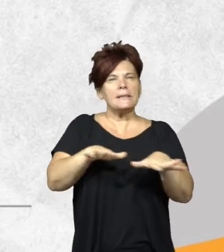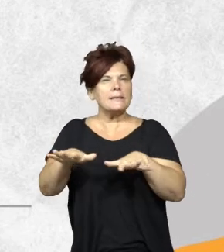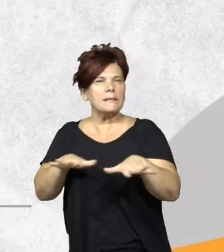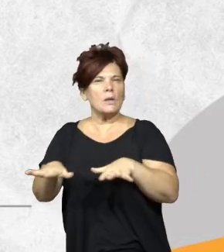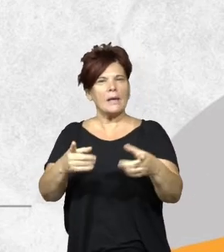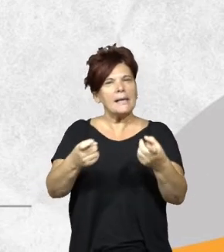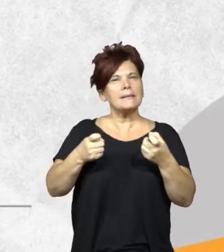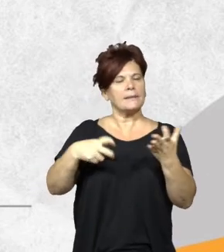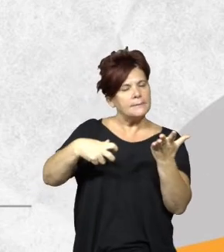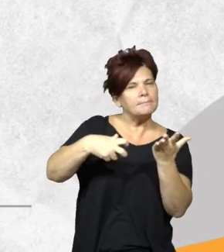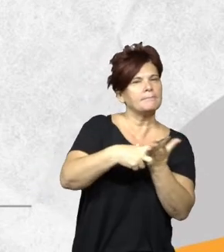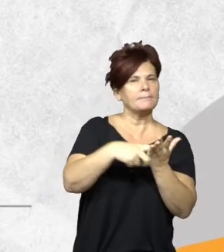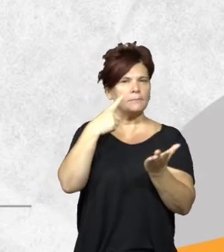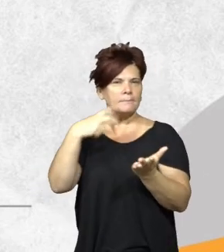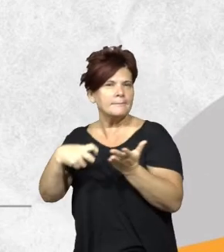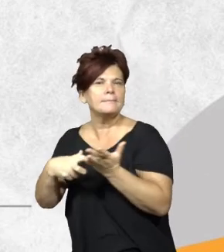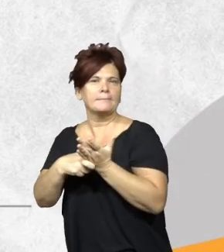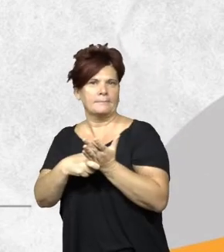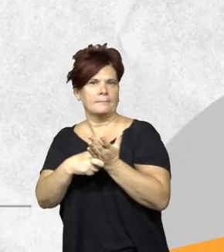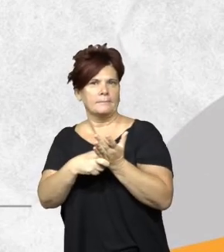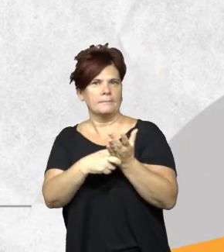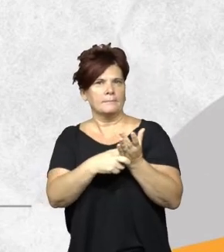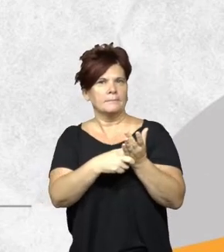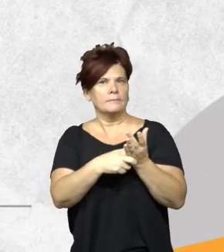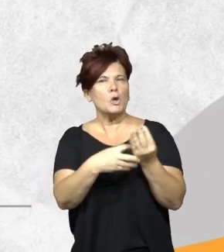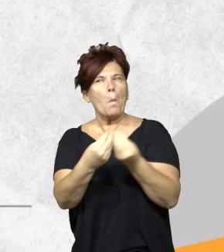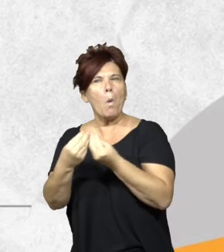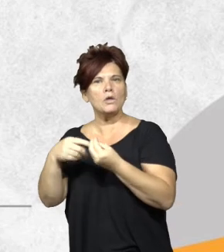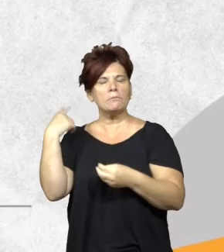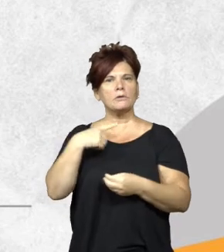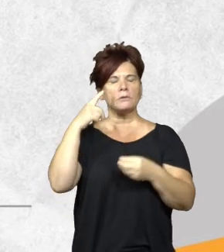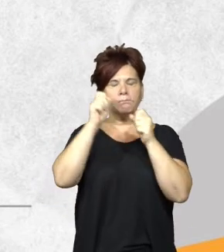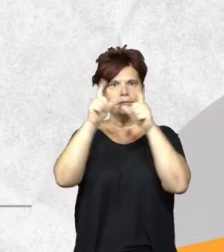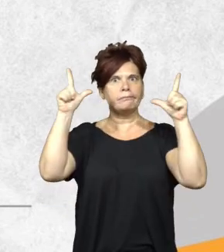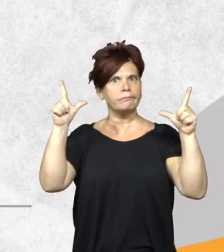necesitaron ser fiscalizadas y controladas, que la verdad que muchas de ellas hasta incluso nos han sorprendido,